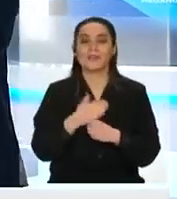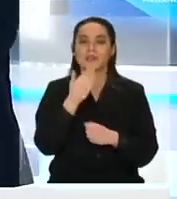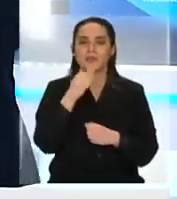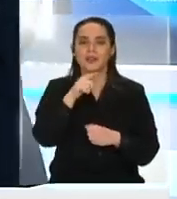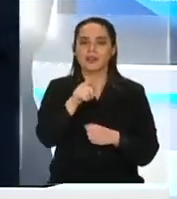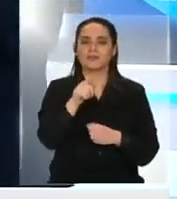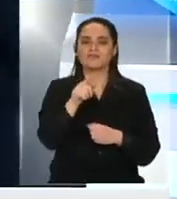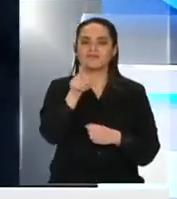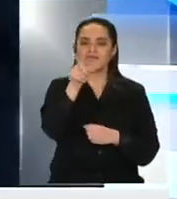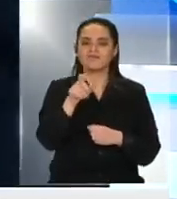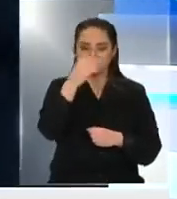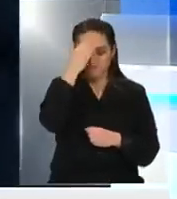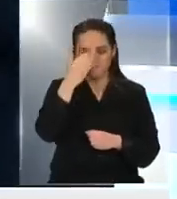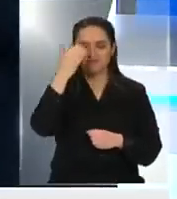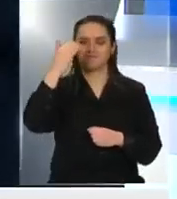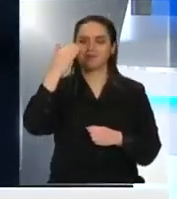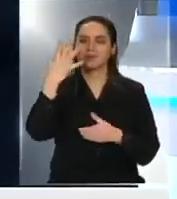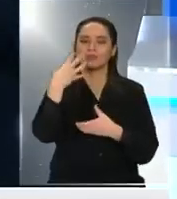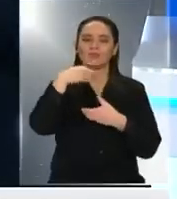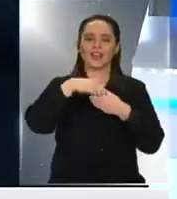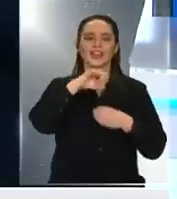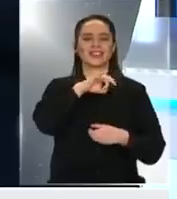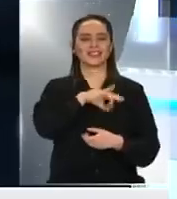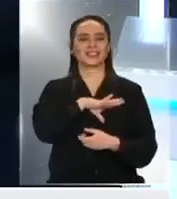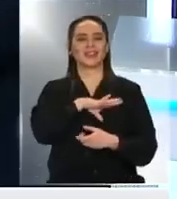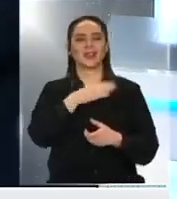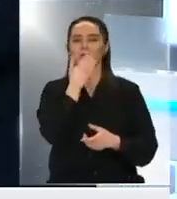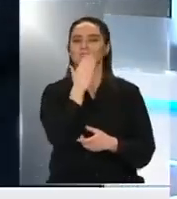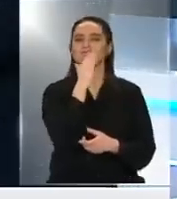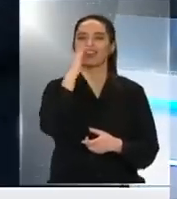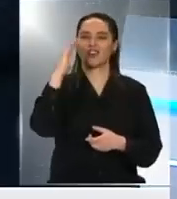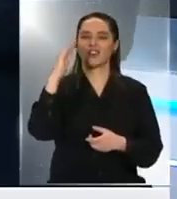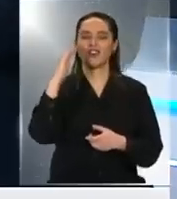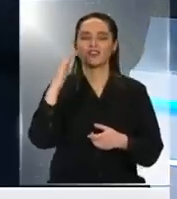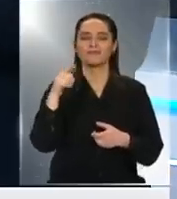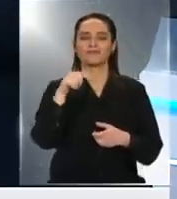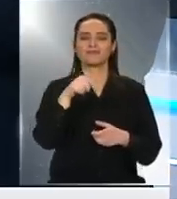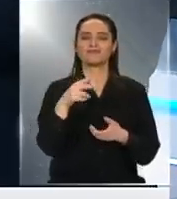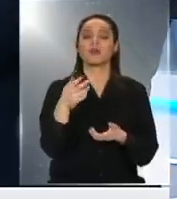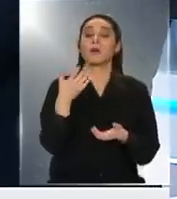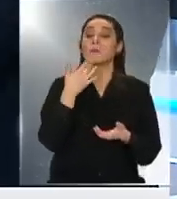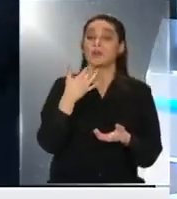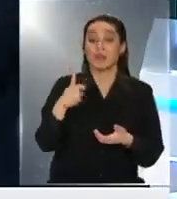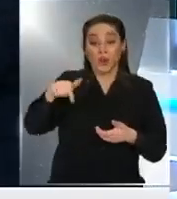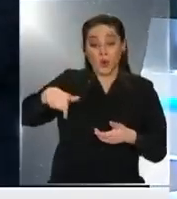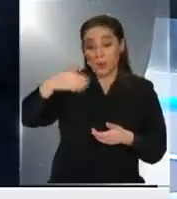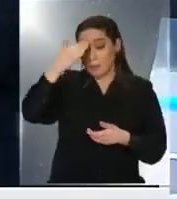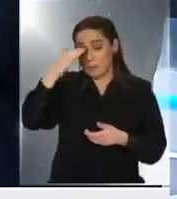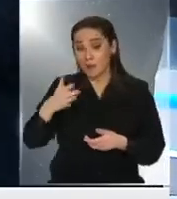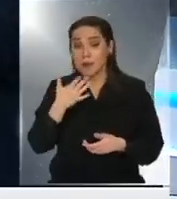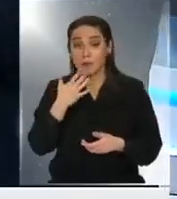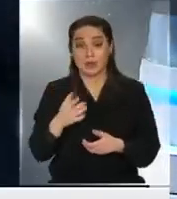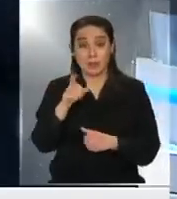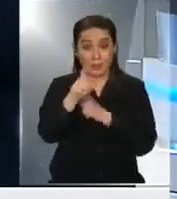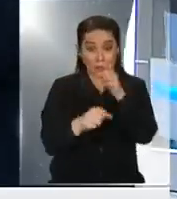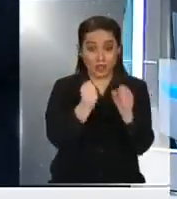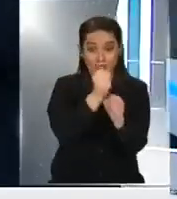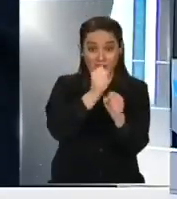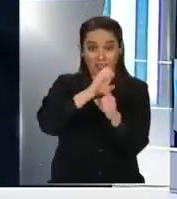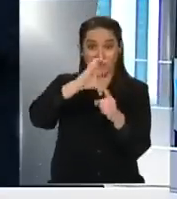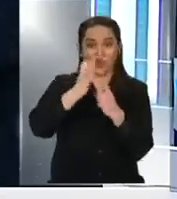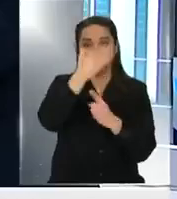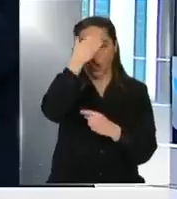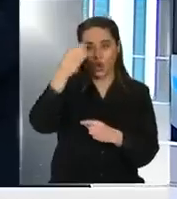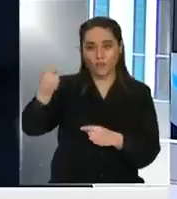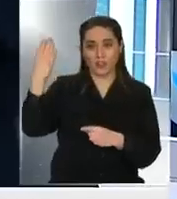esa gente que hace grande a Chile y que hoy día lo está pasando mal porque las trabajadoras y los trabajadores de la cultura han sido olvidados